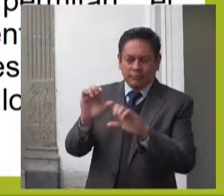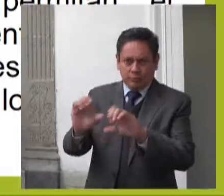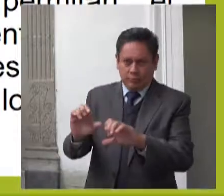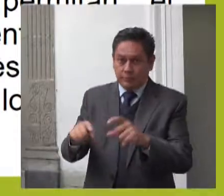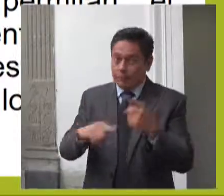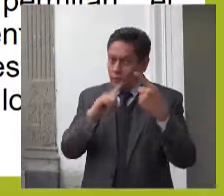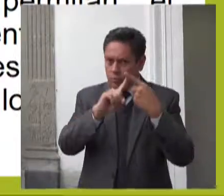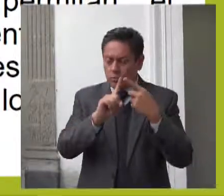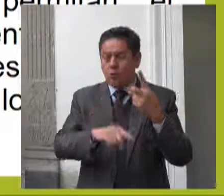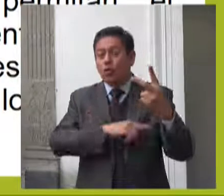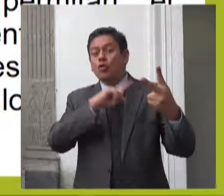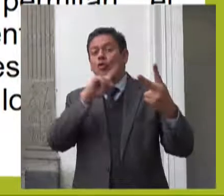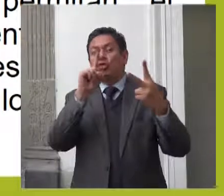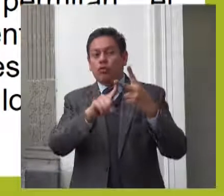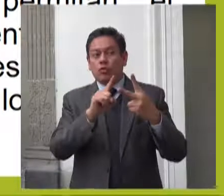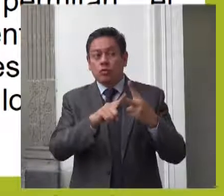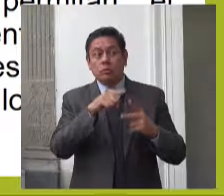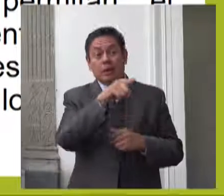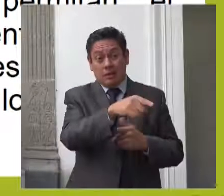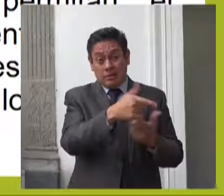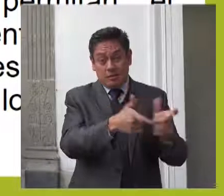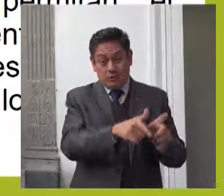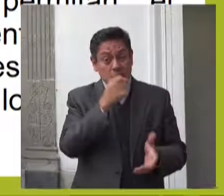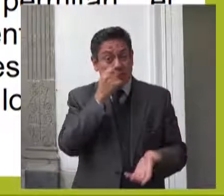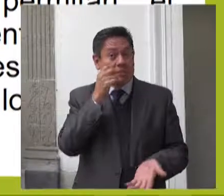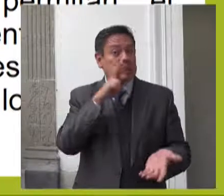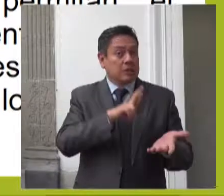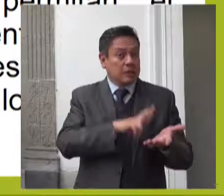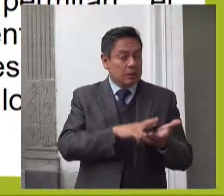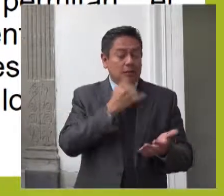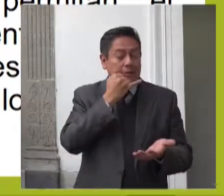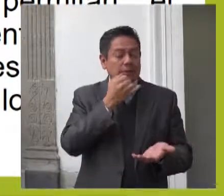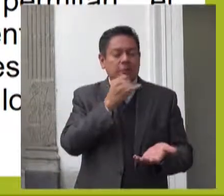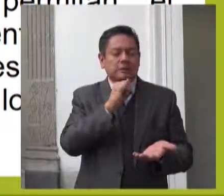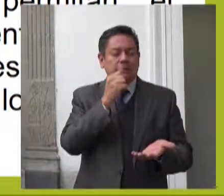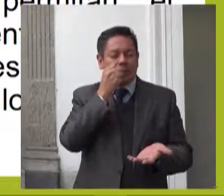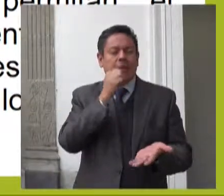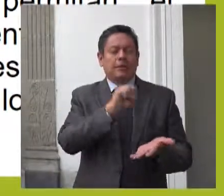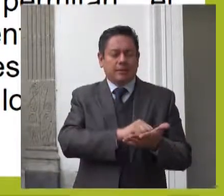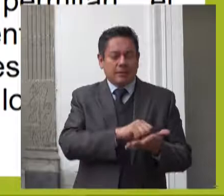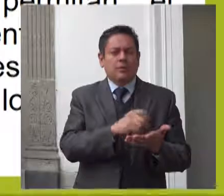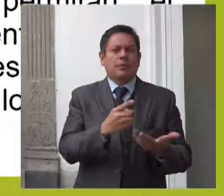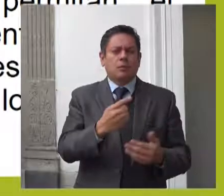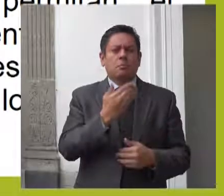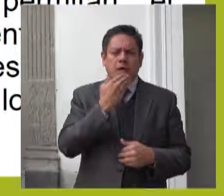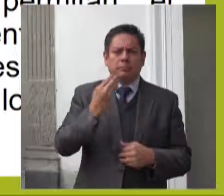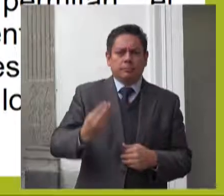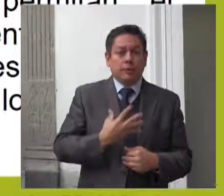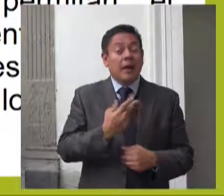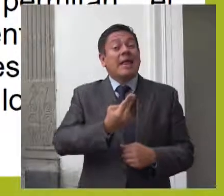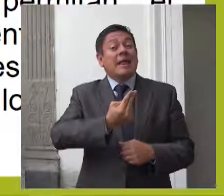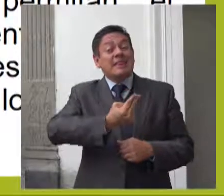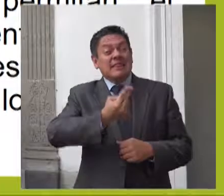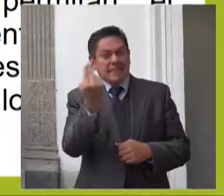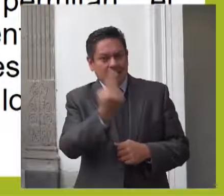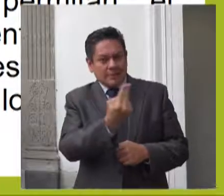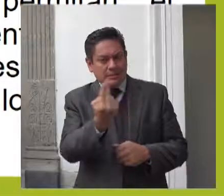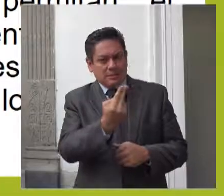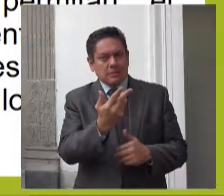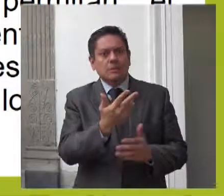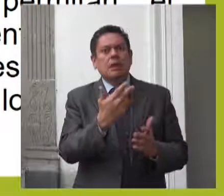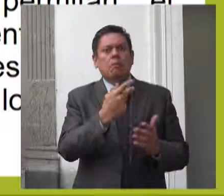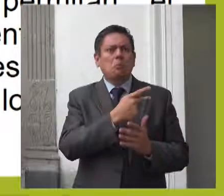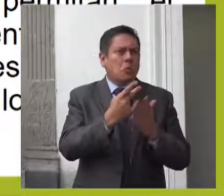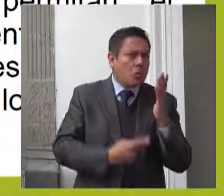propias y ante las instancias que correspondan que permitan el establecimiento